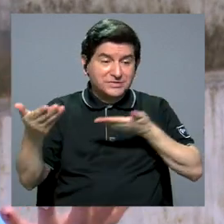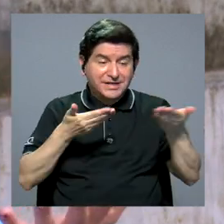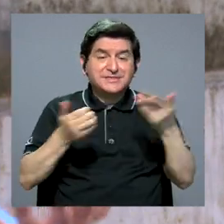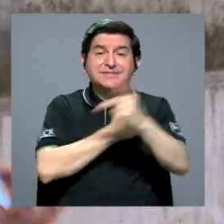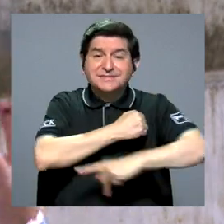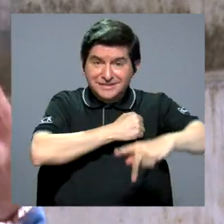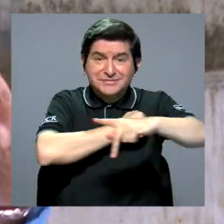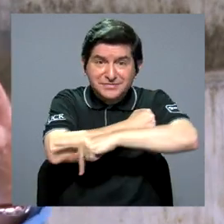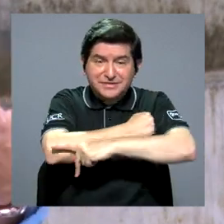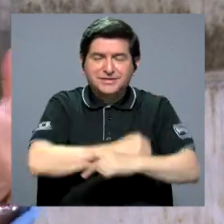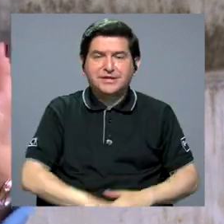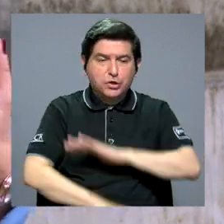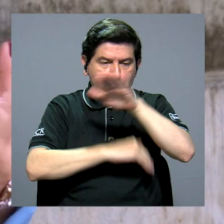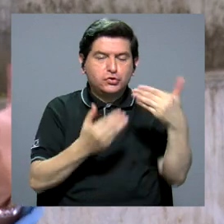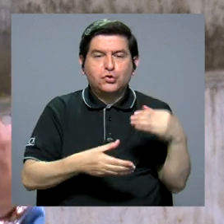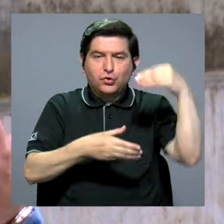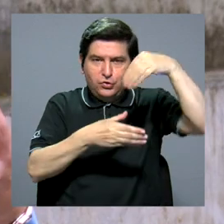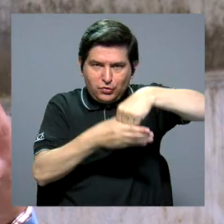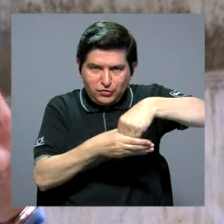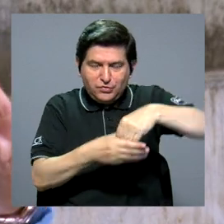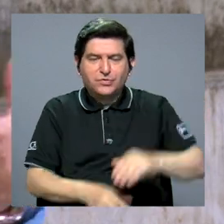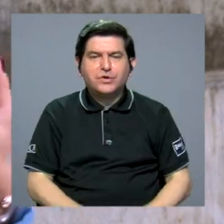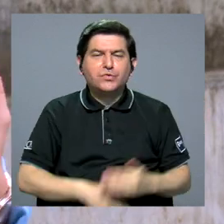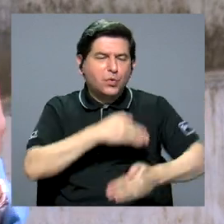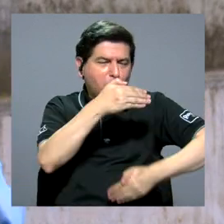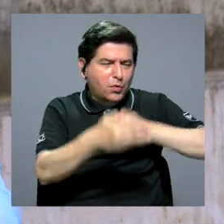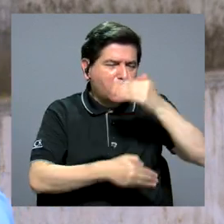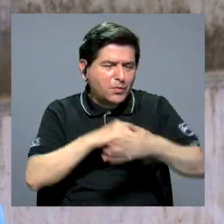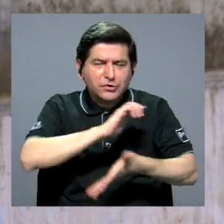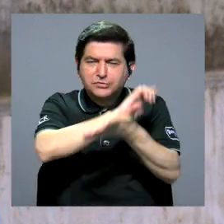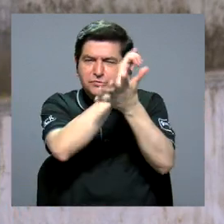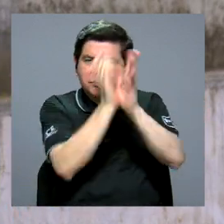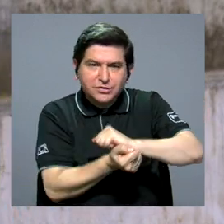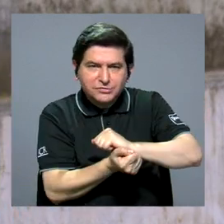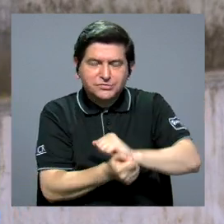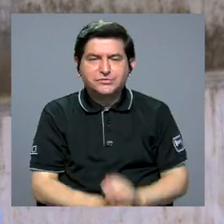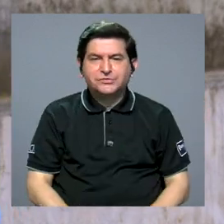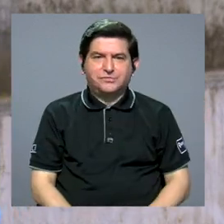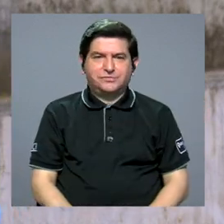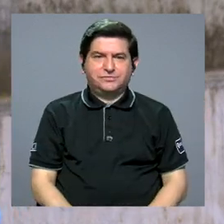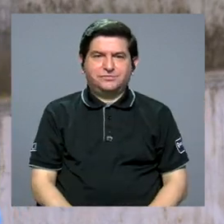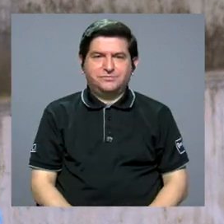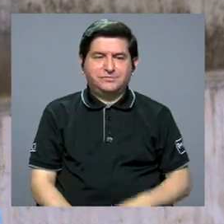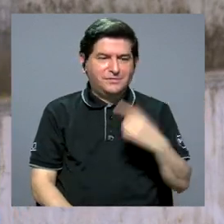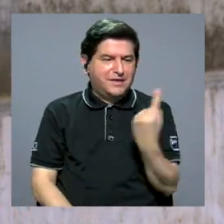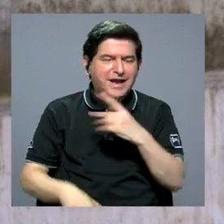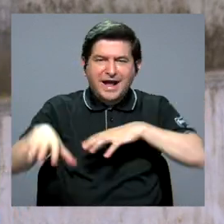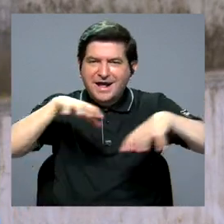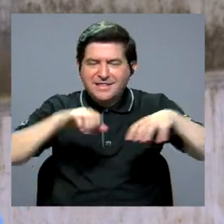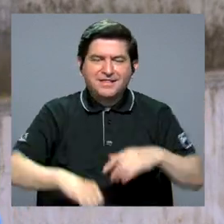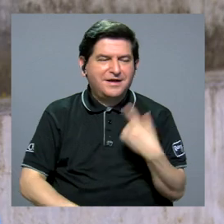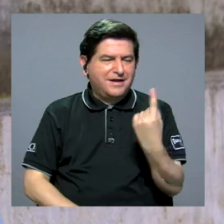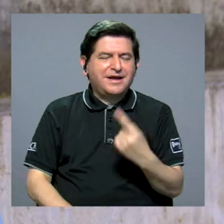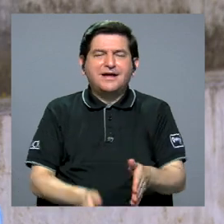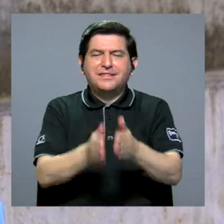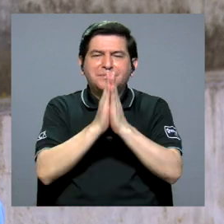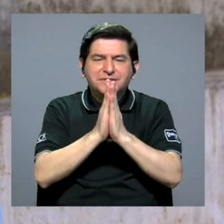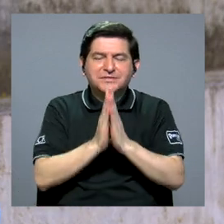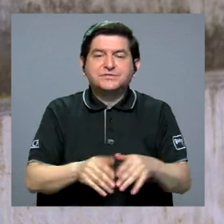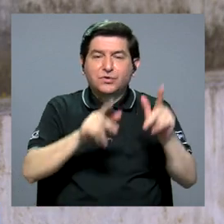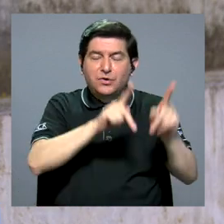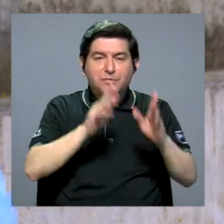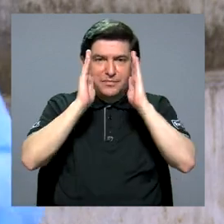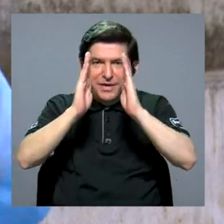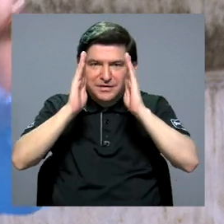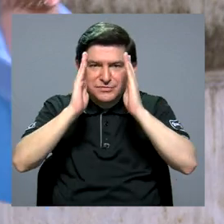servicio del país. Y todo eso forma parte de un proceso de transformación. Cada actividad, cada llamada, cada